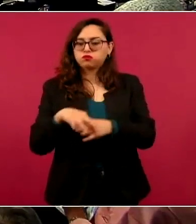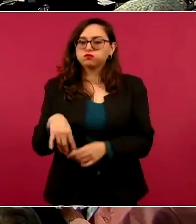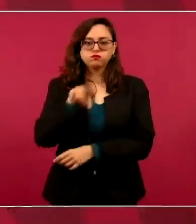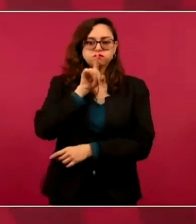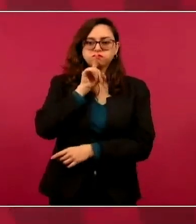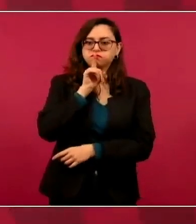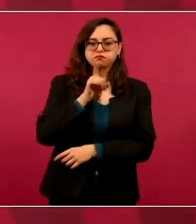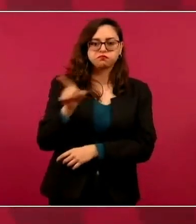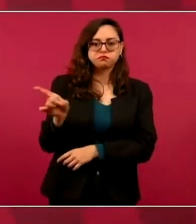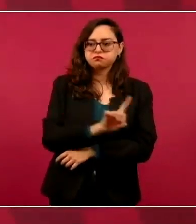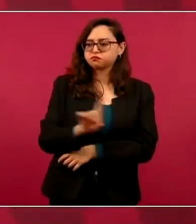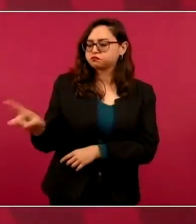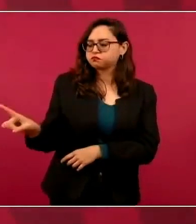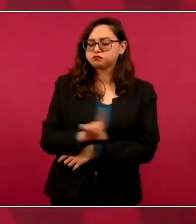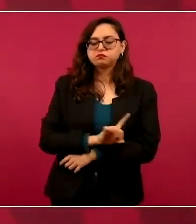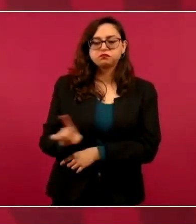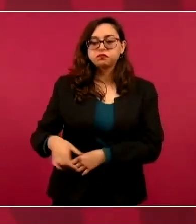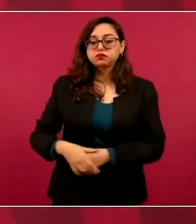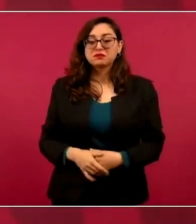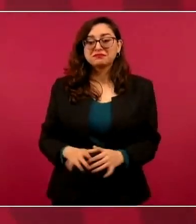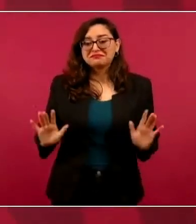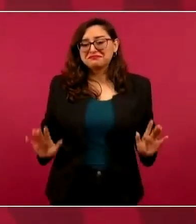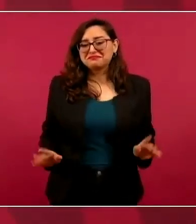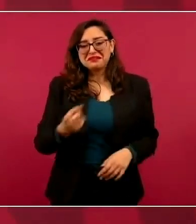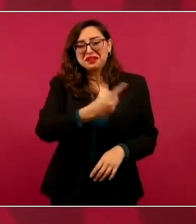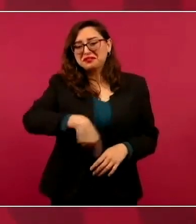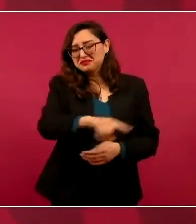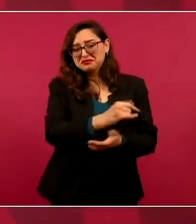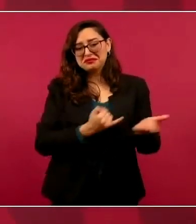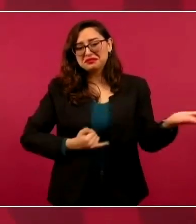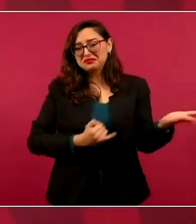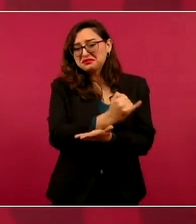Pero eso es lo que ya resolvieron.